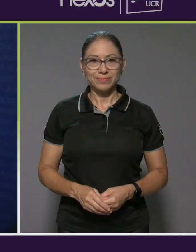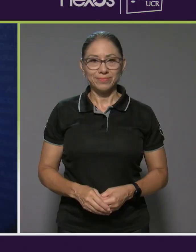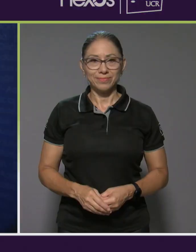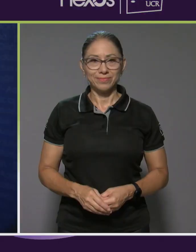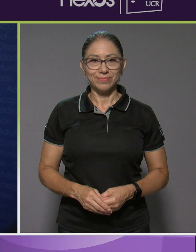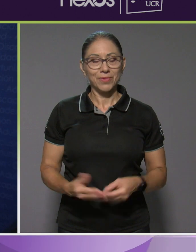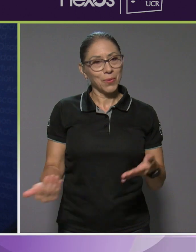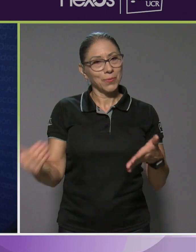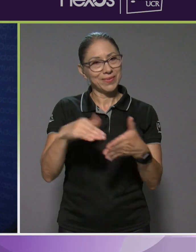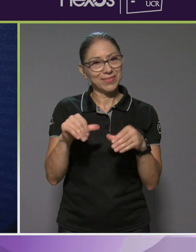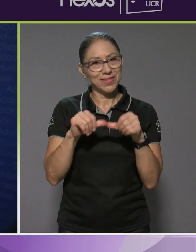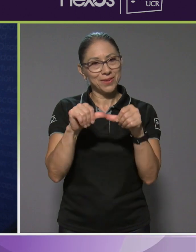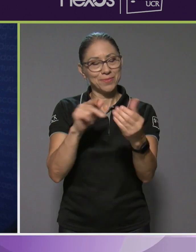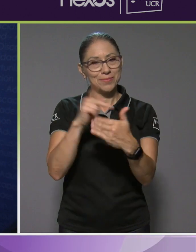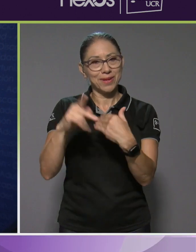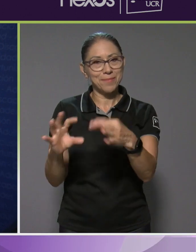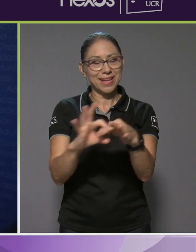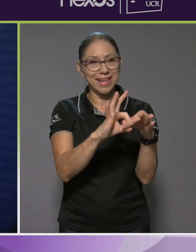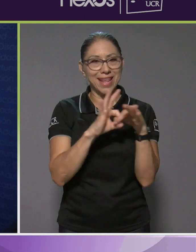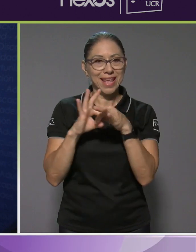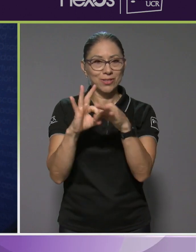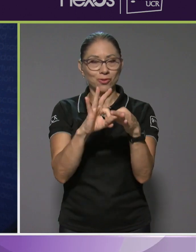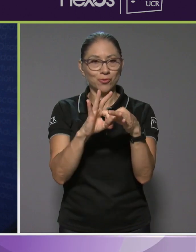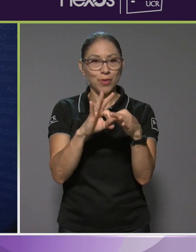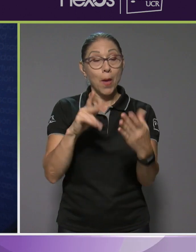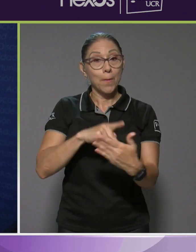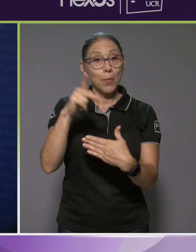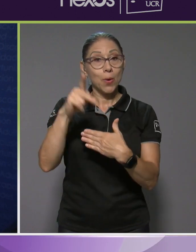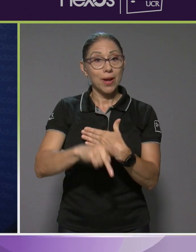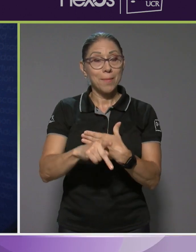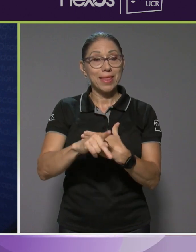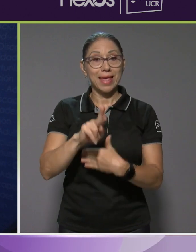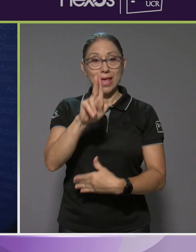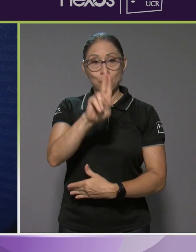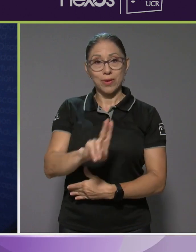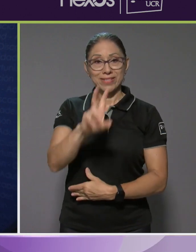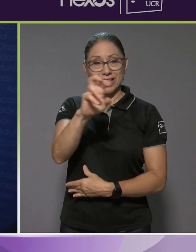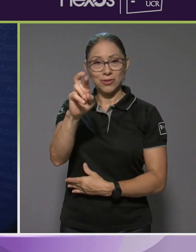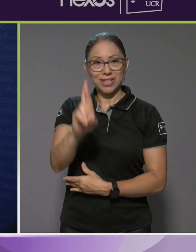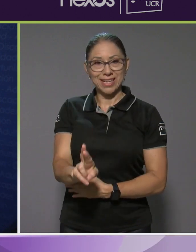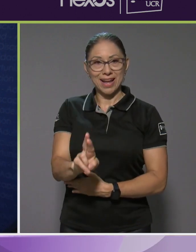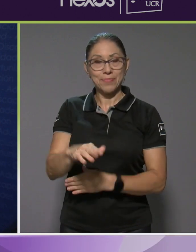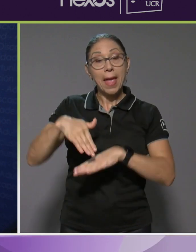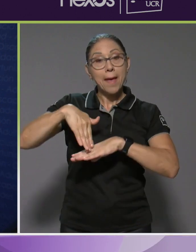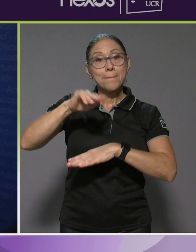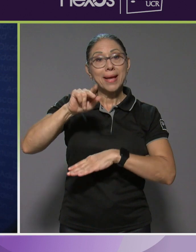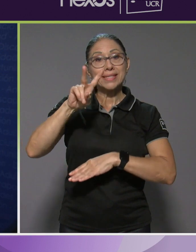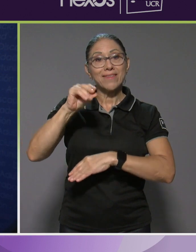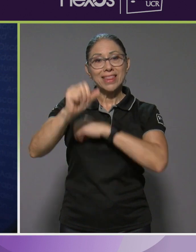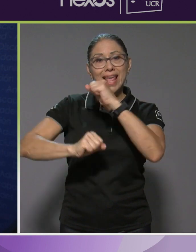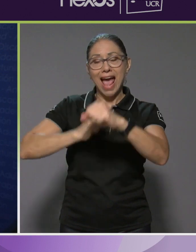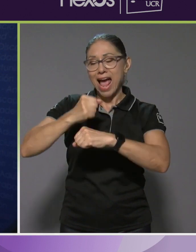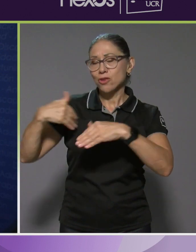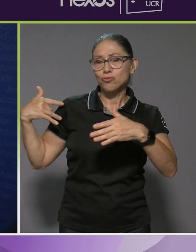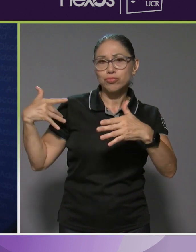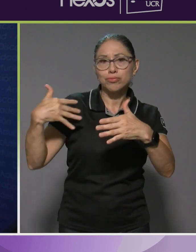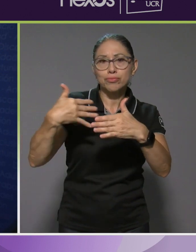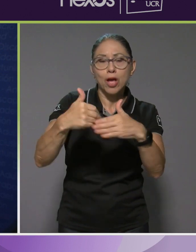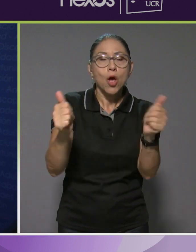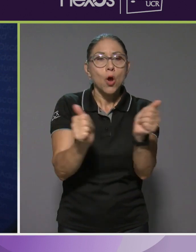Estamos de vuelta en Nexos Producción de la Universidad de Costa Rica con más de 20 años de presentar contenidos especializados